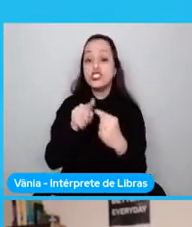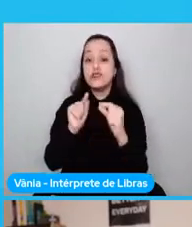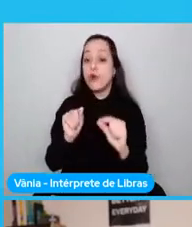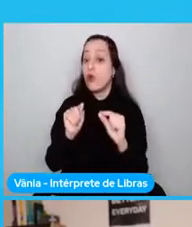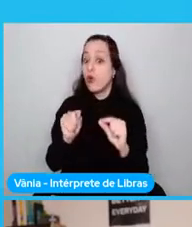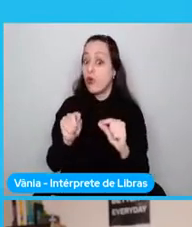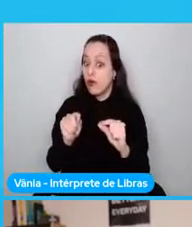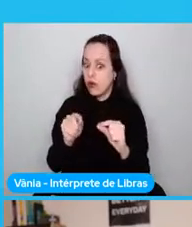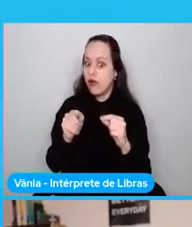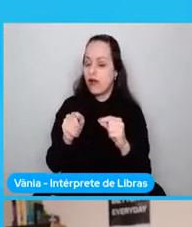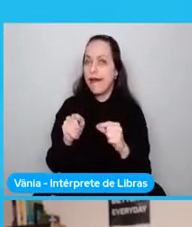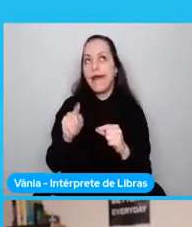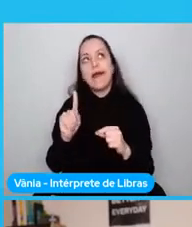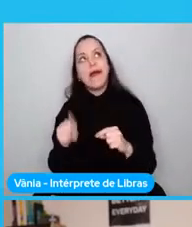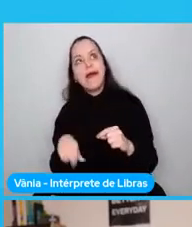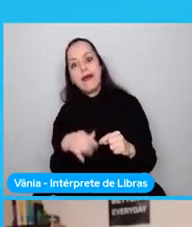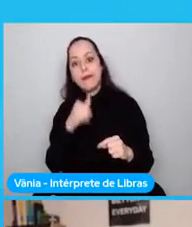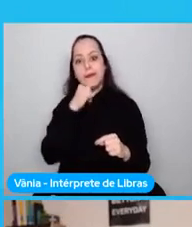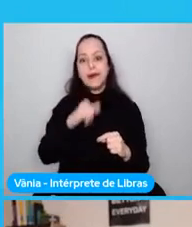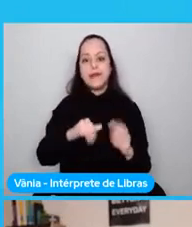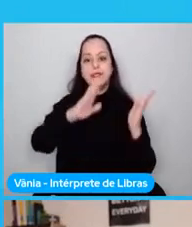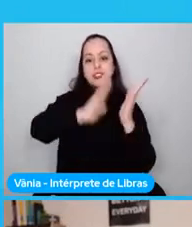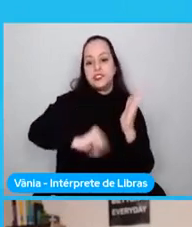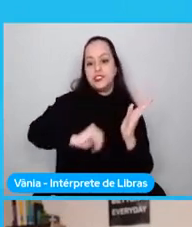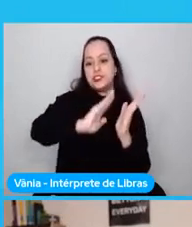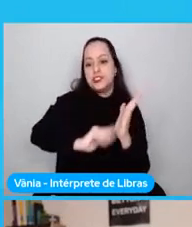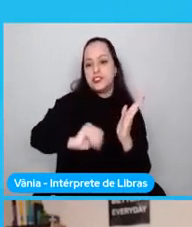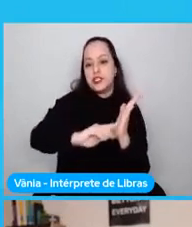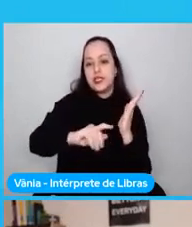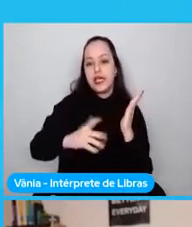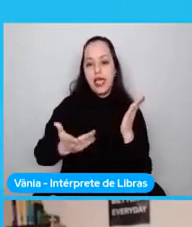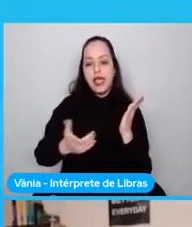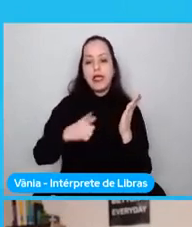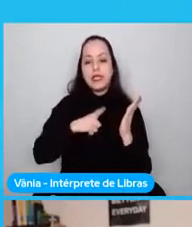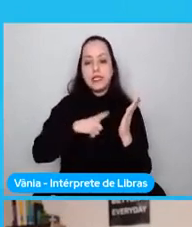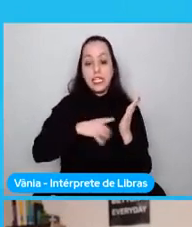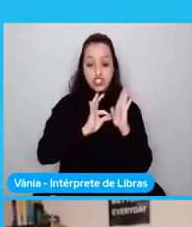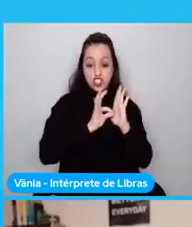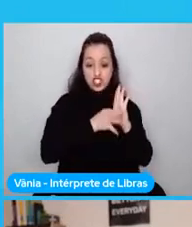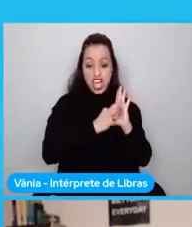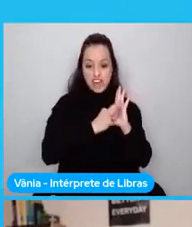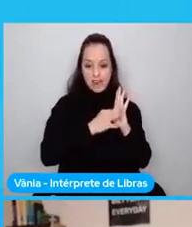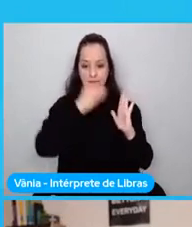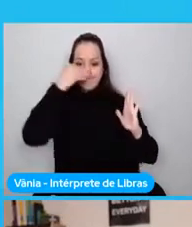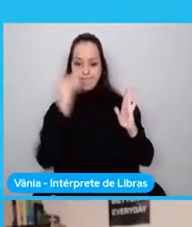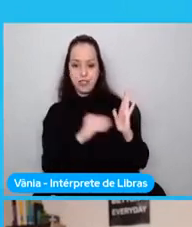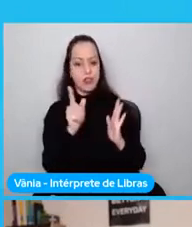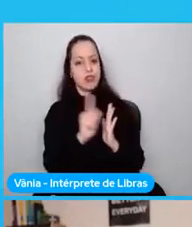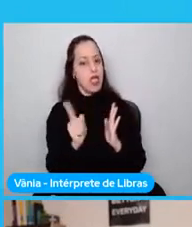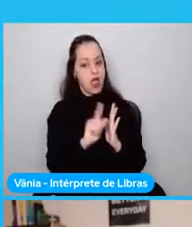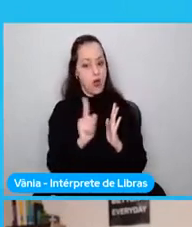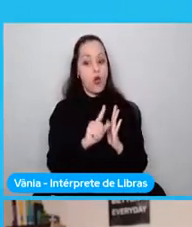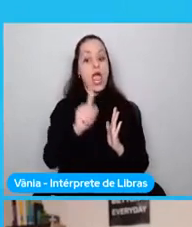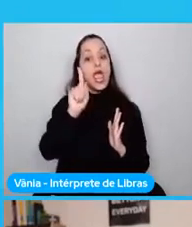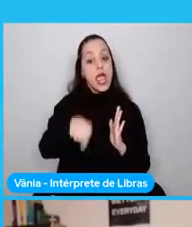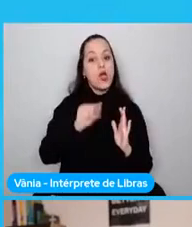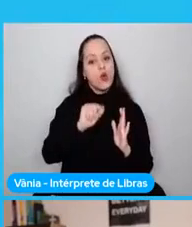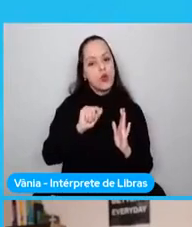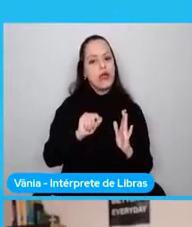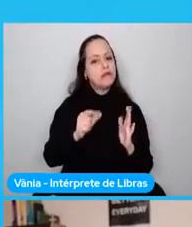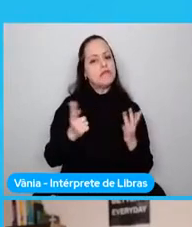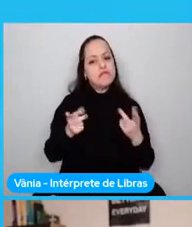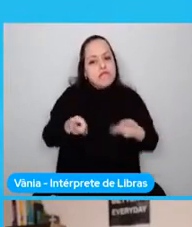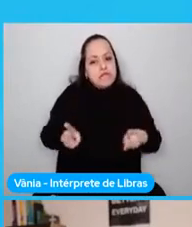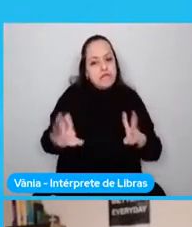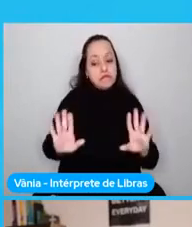WebAssembly nunca ha sido eliminar el javascript sino como veremos más adelante su